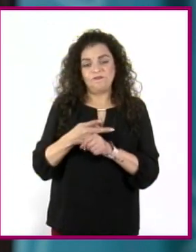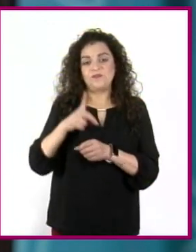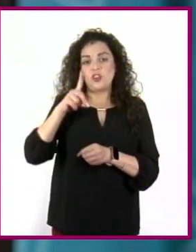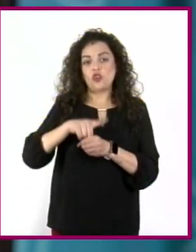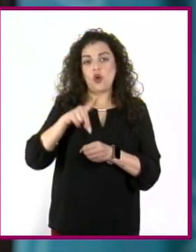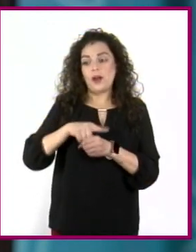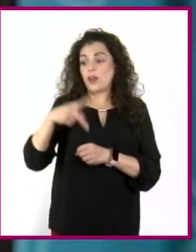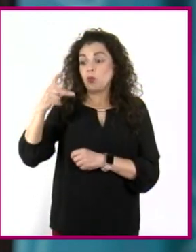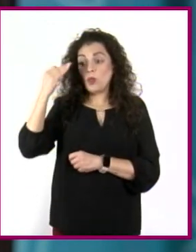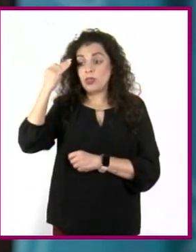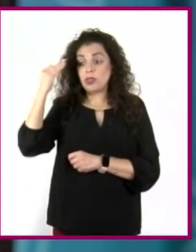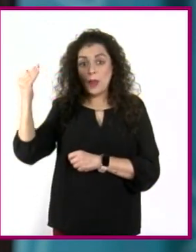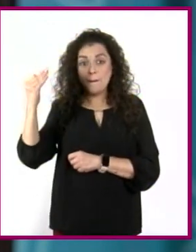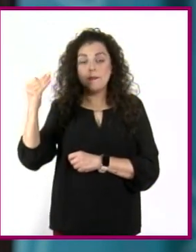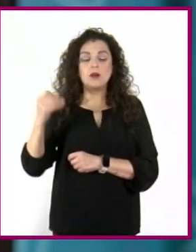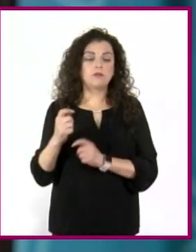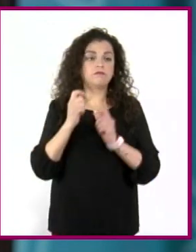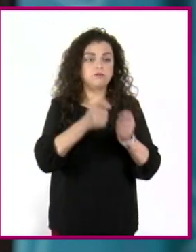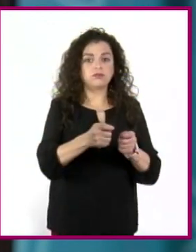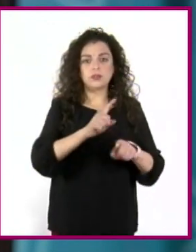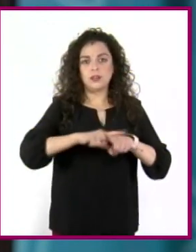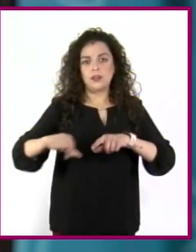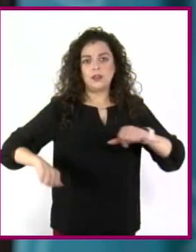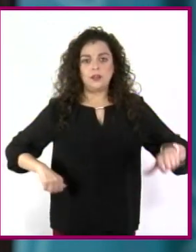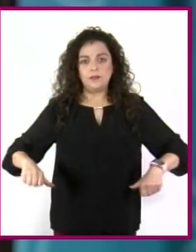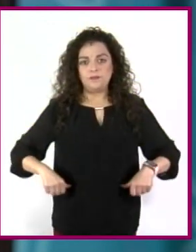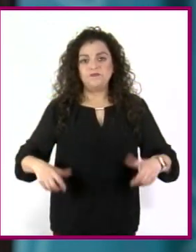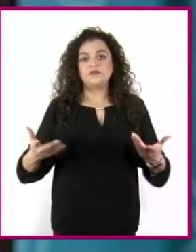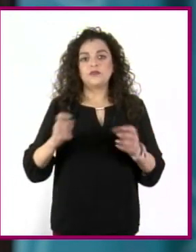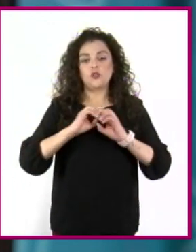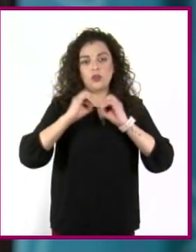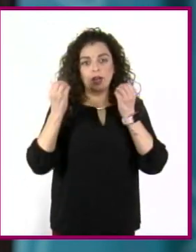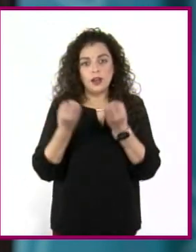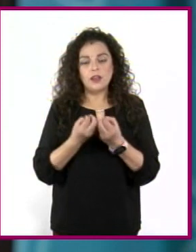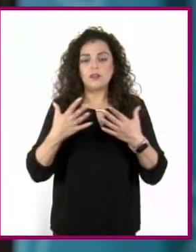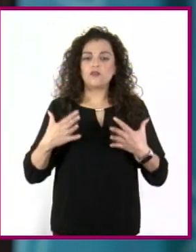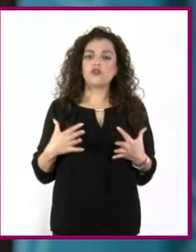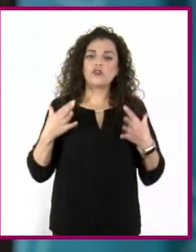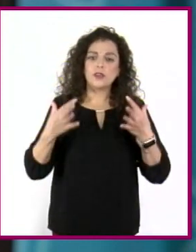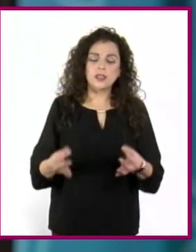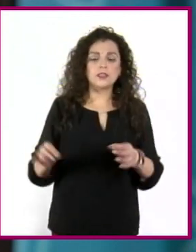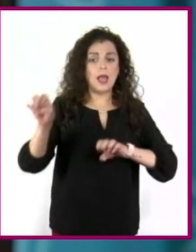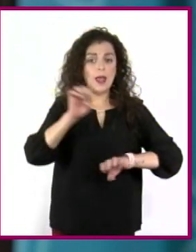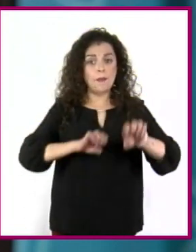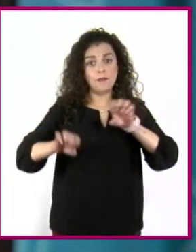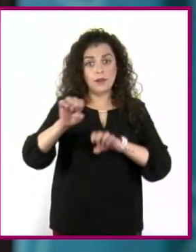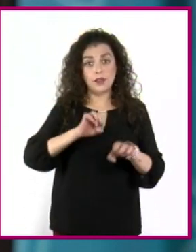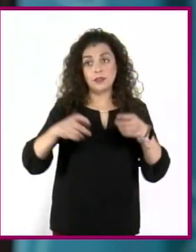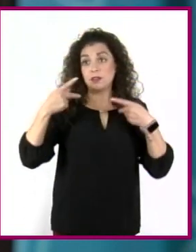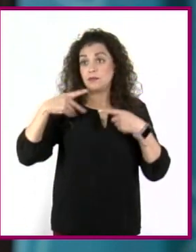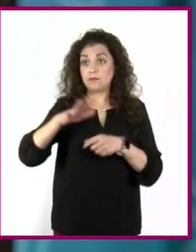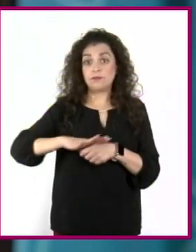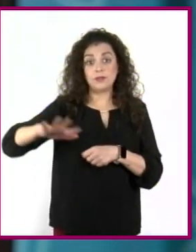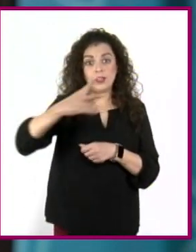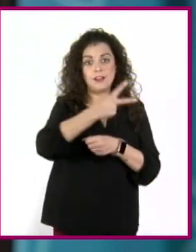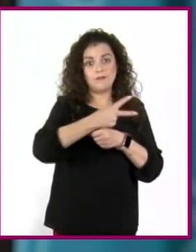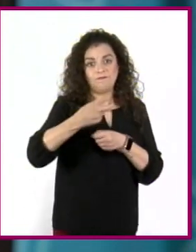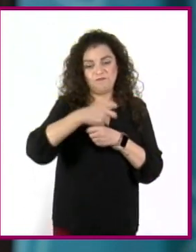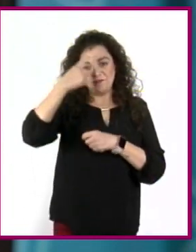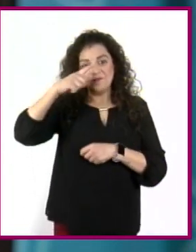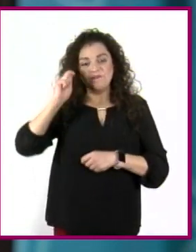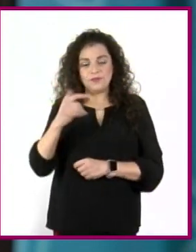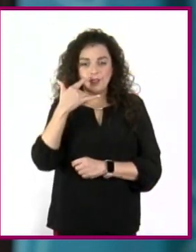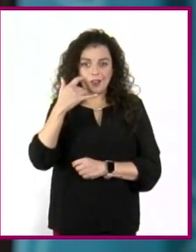del tiempo personal a actividades promovidas por organismos, fundaciones o empresas que invitan a la ciudadanía a sumarse a sus esfuerzos.